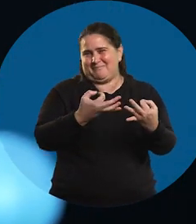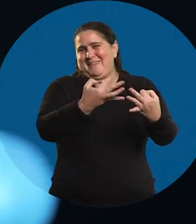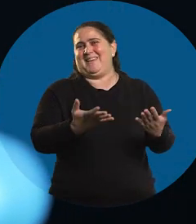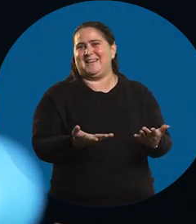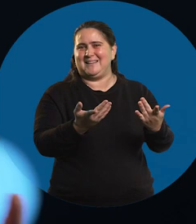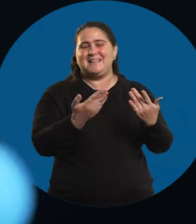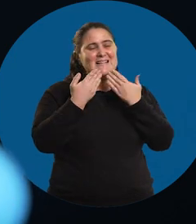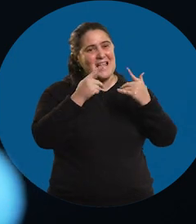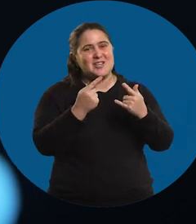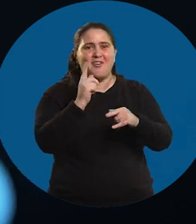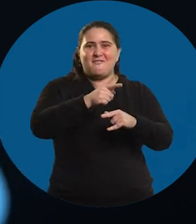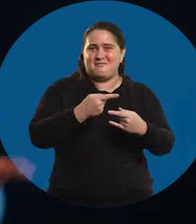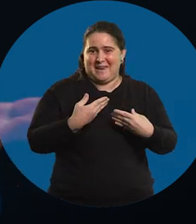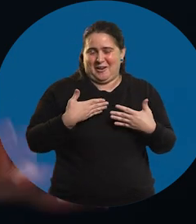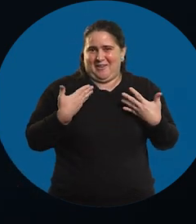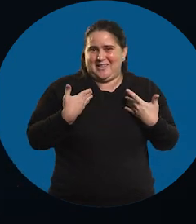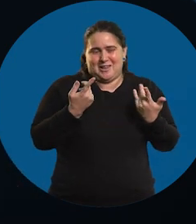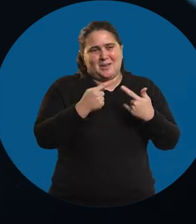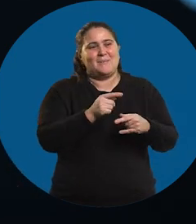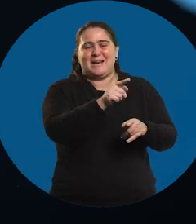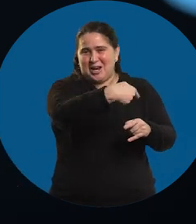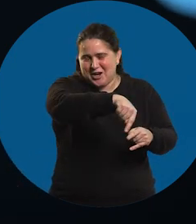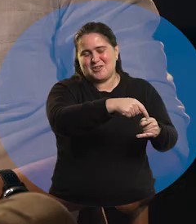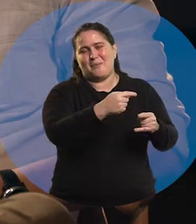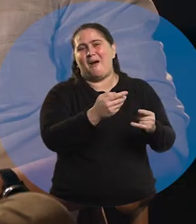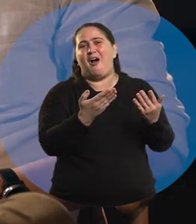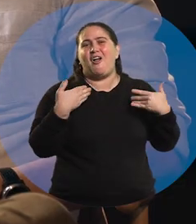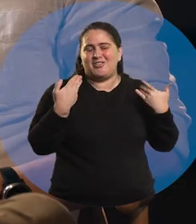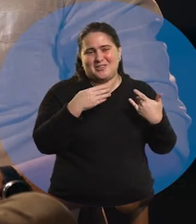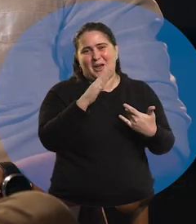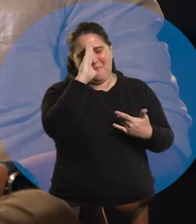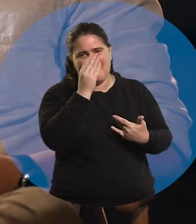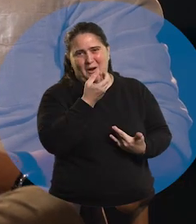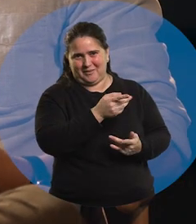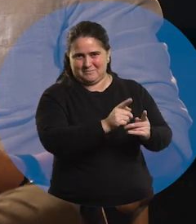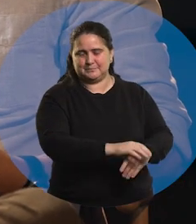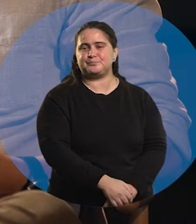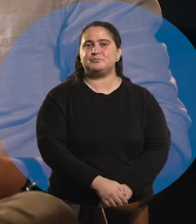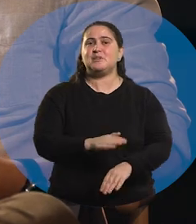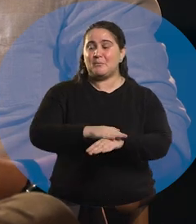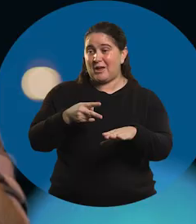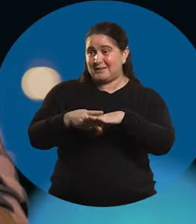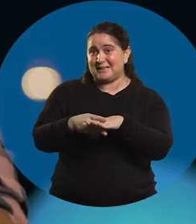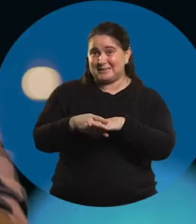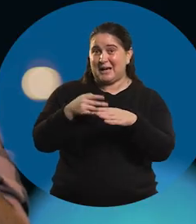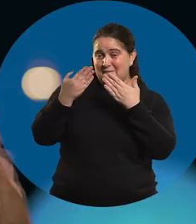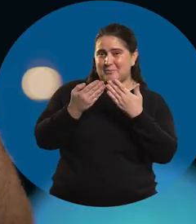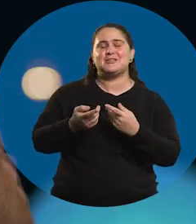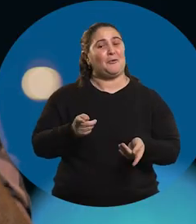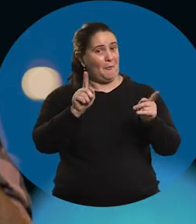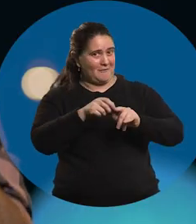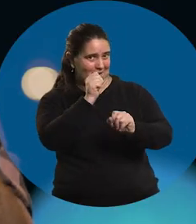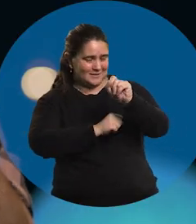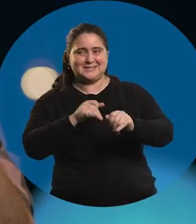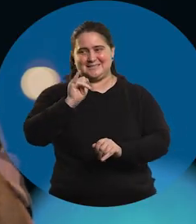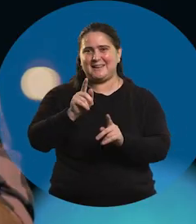genera buenas emociones y están más propensos los mejores aprendizajes. En el corte conversábamos de... Que tengo que volver a hacer ingeniería y